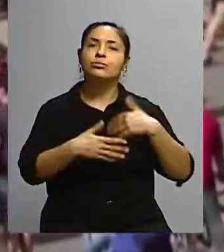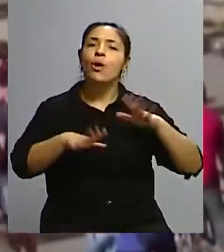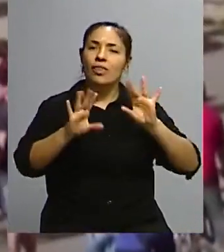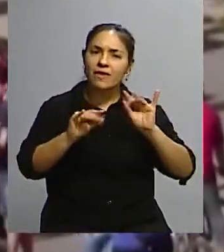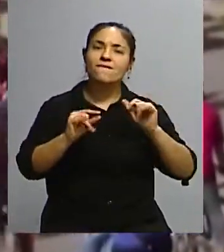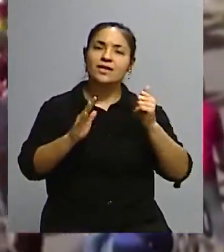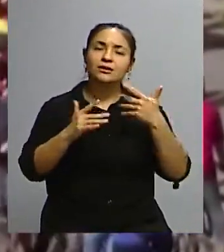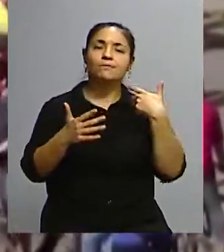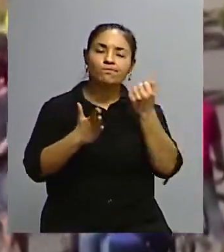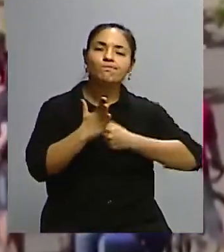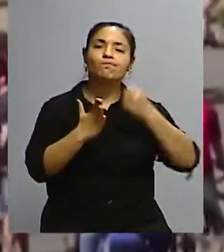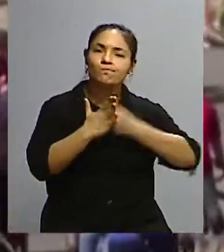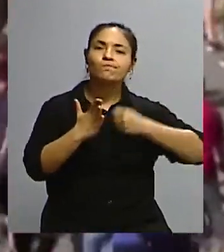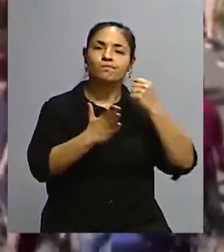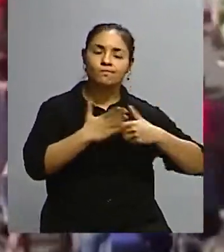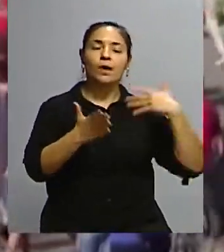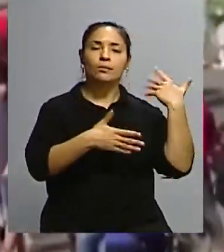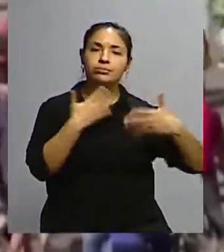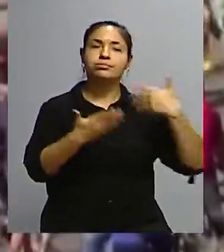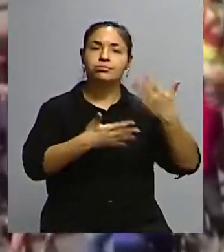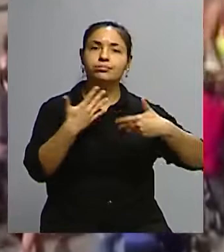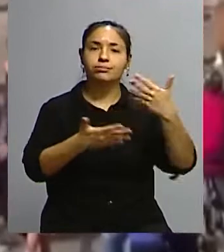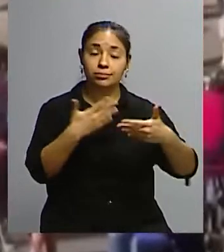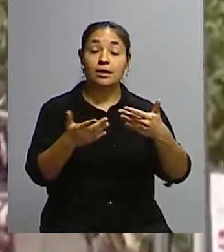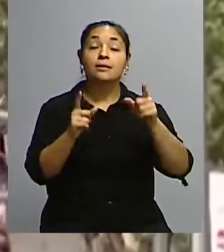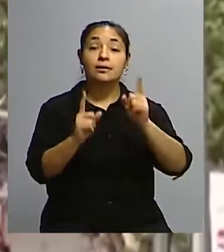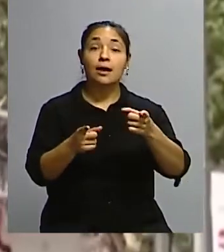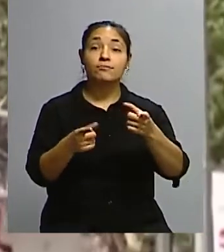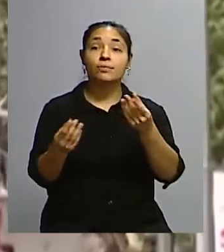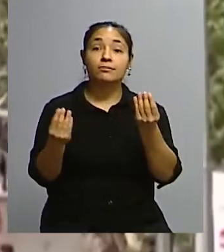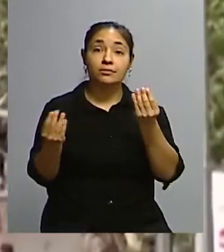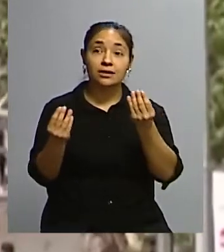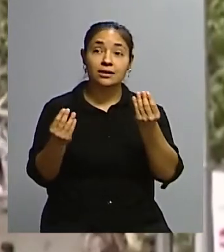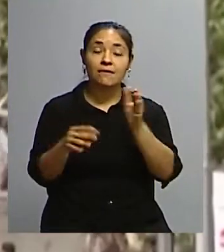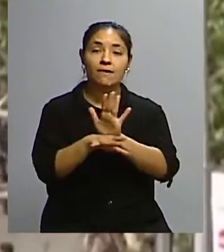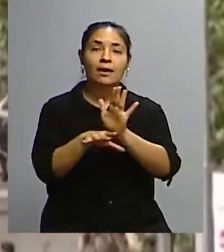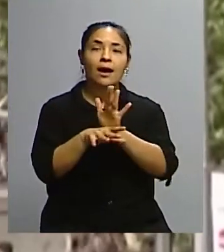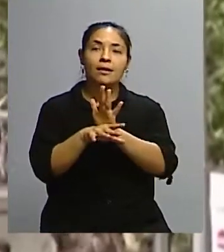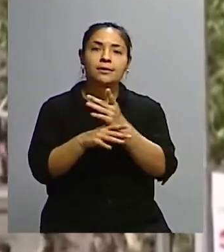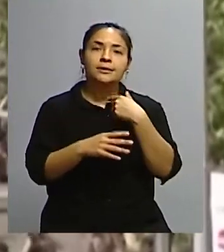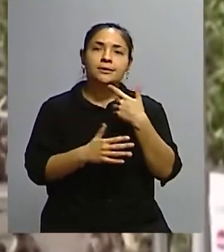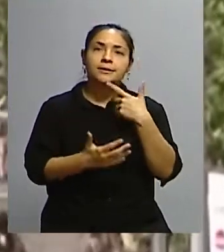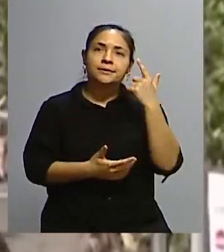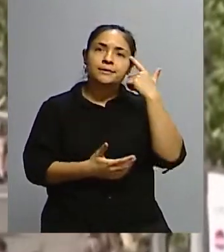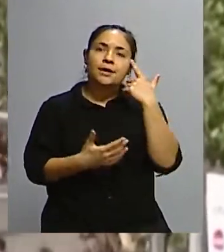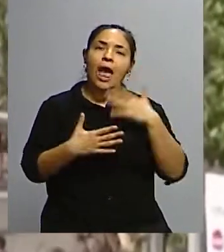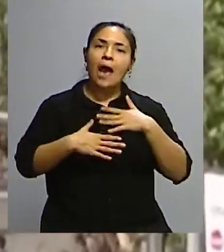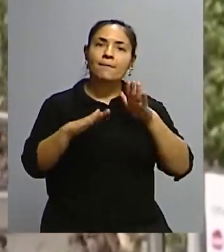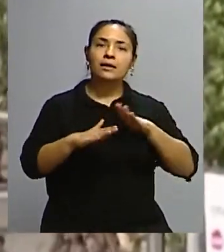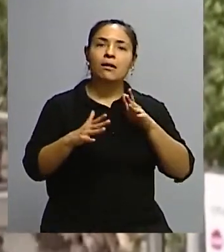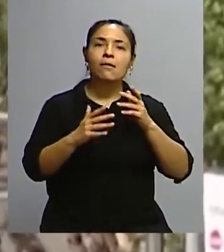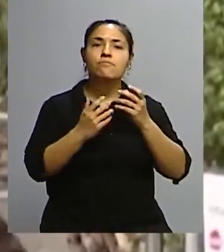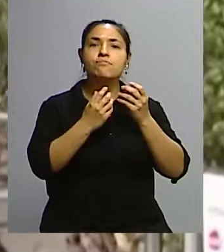últimas décadas y que significa también en el fondo una desilusión en cuanto a que no se ha